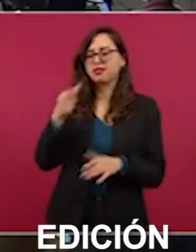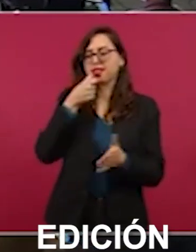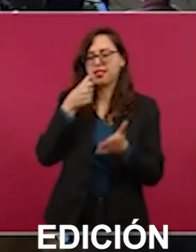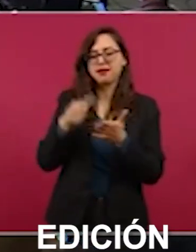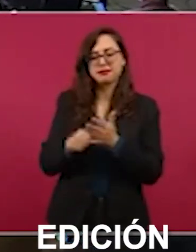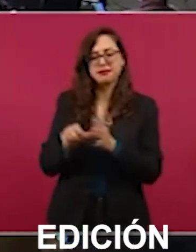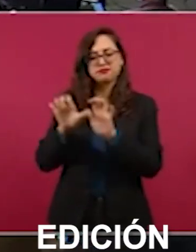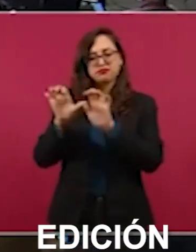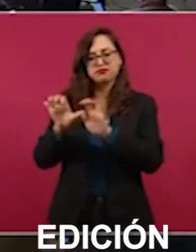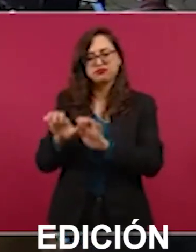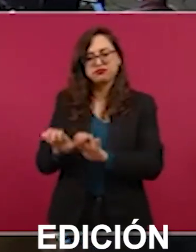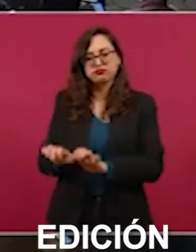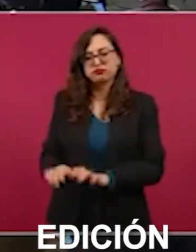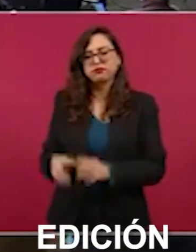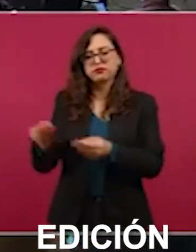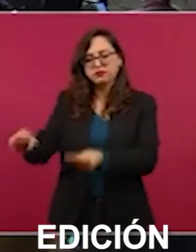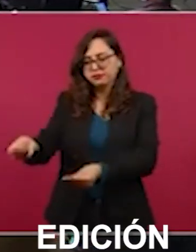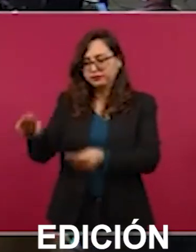carta